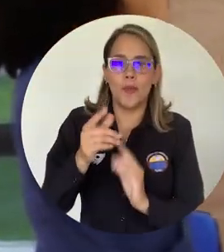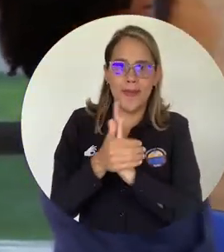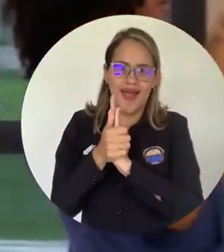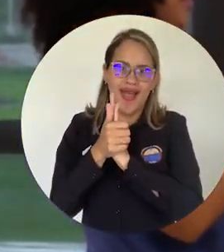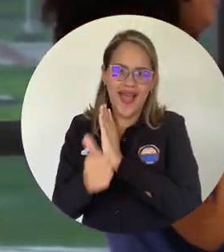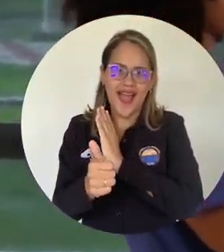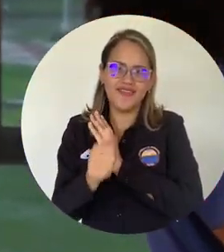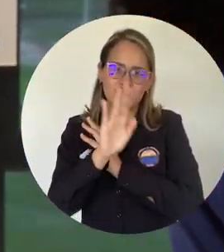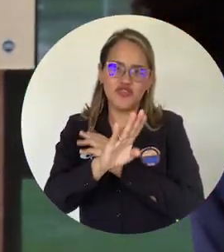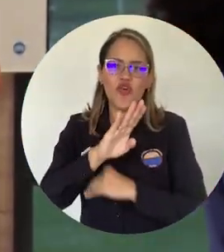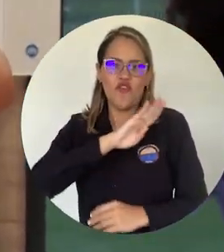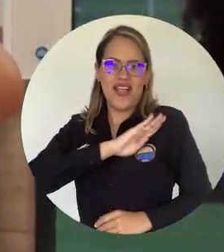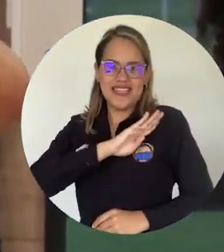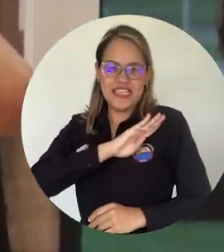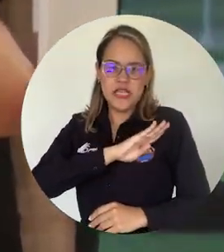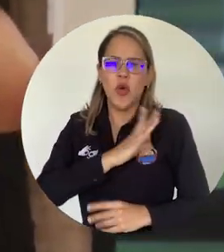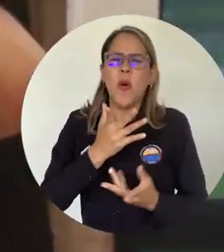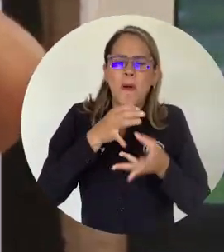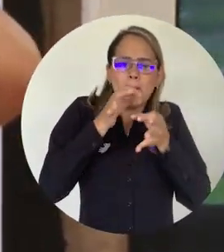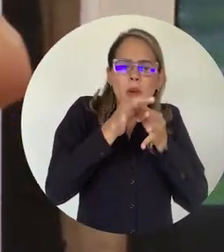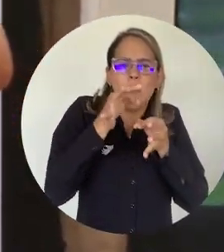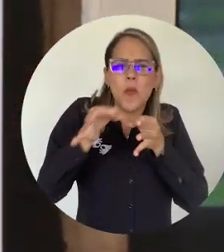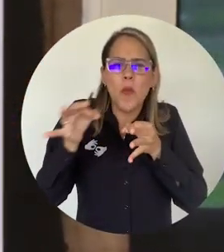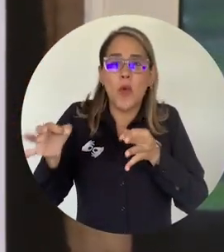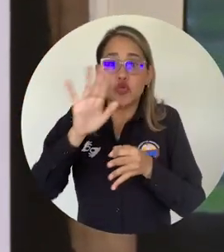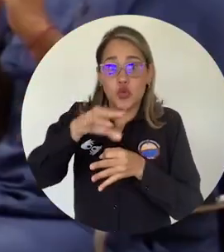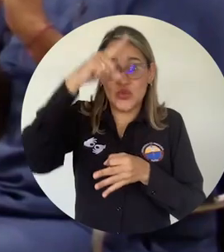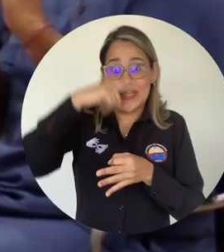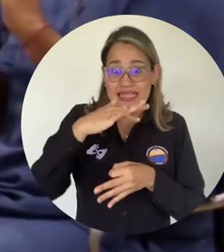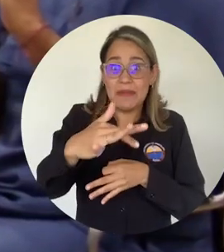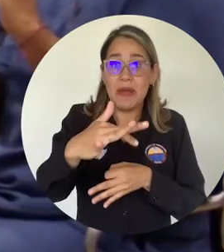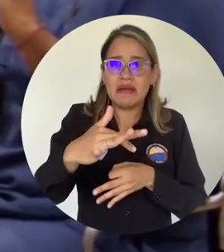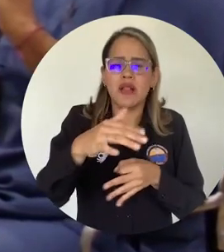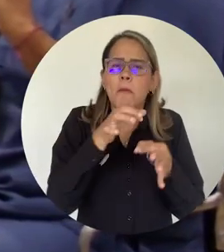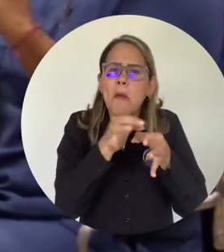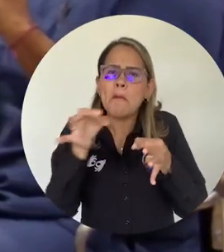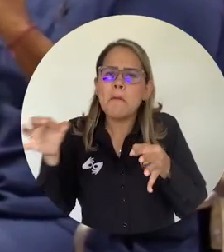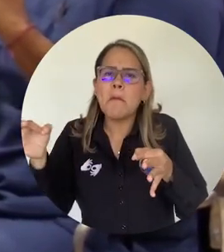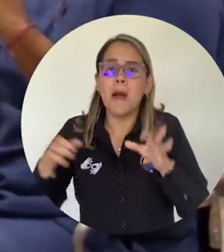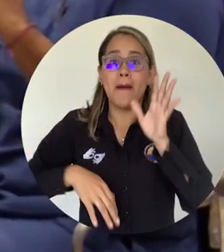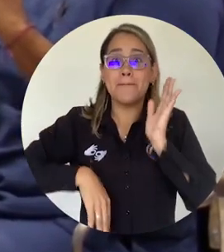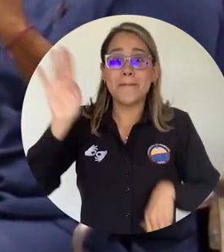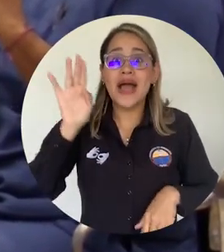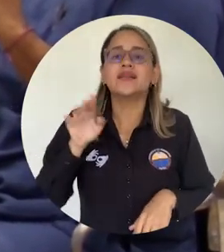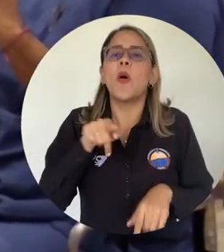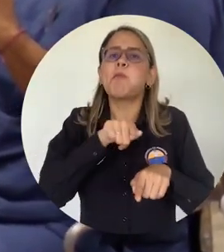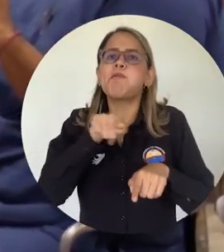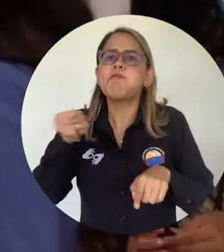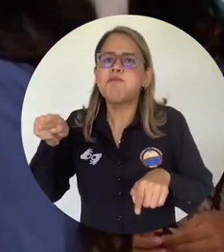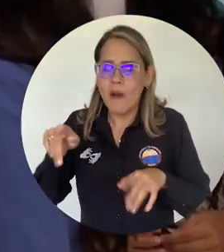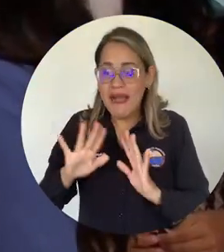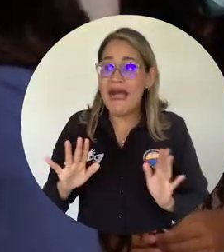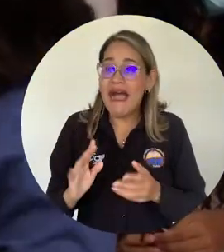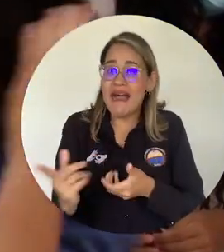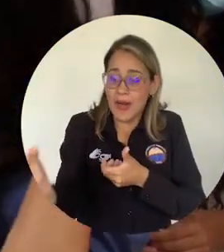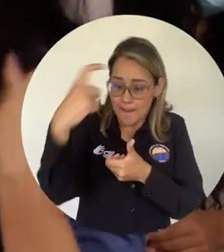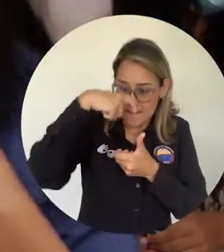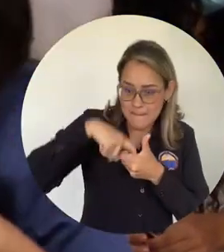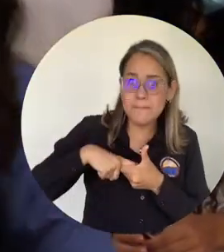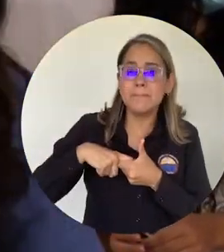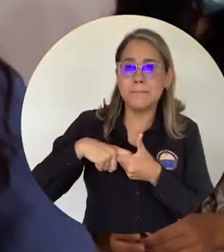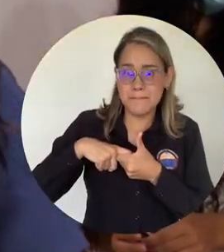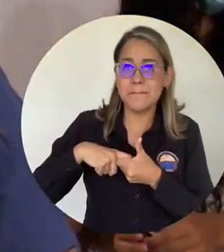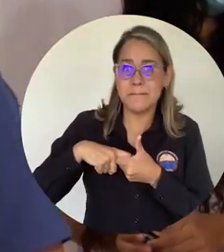bachillerato son provenientes de los municipios de Algarrobo, Salamina, Santa Bárbara de Pinto, Santa Ana, Zapallán, Concordia y de la comunidad